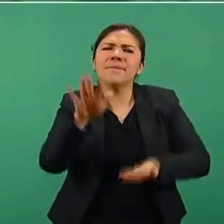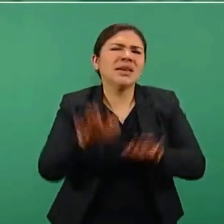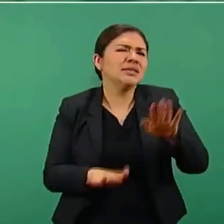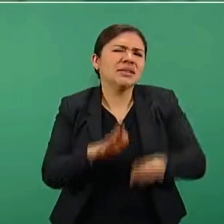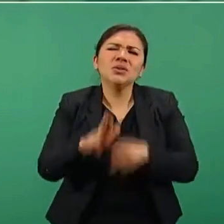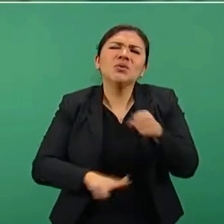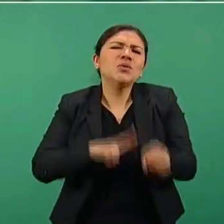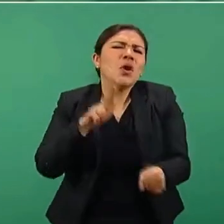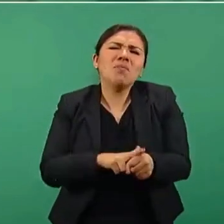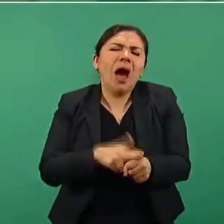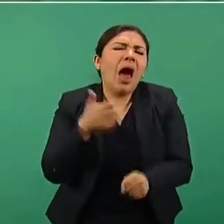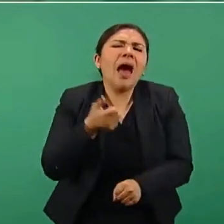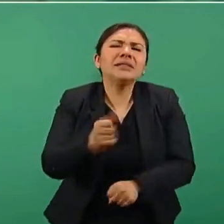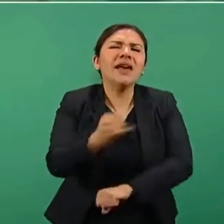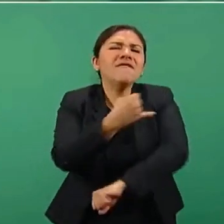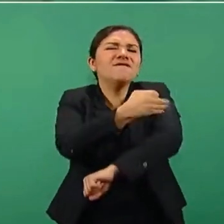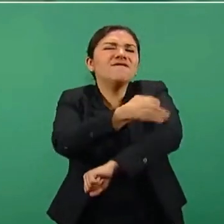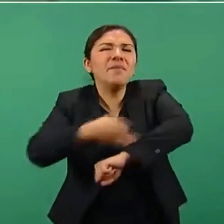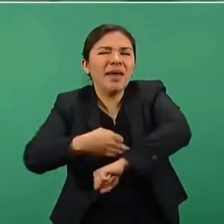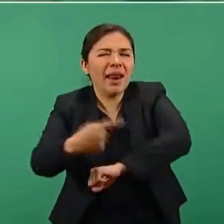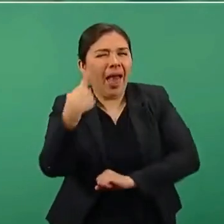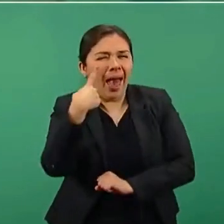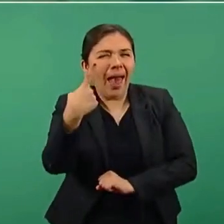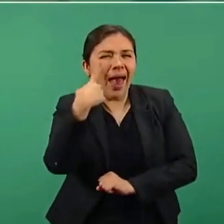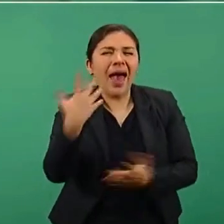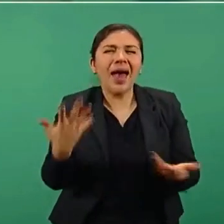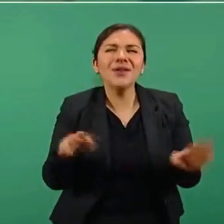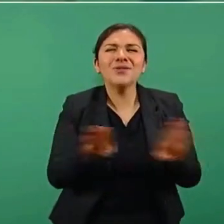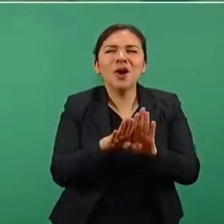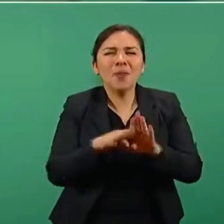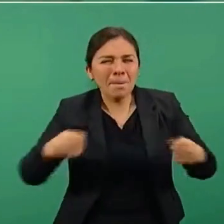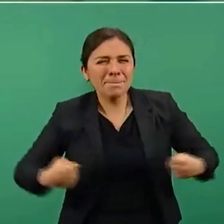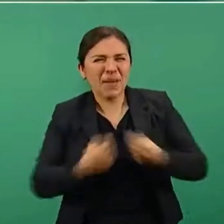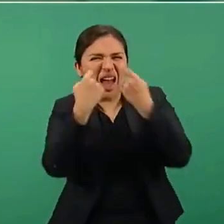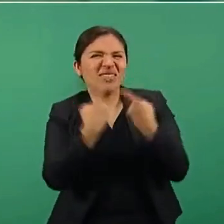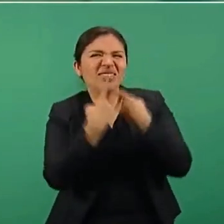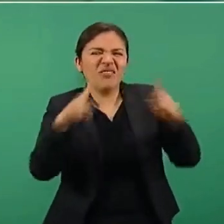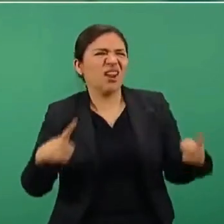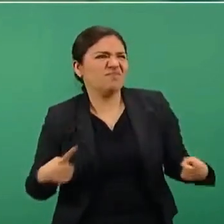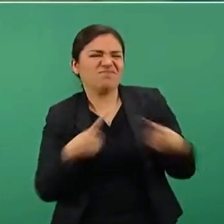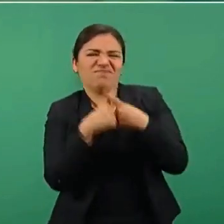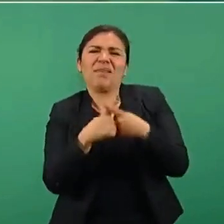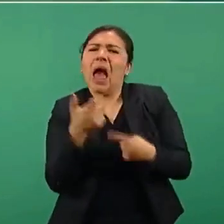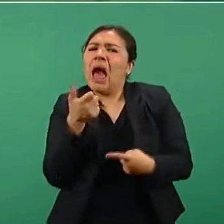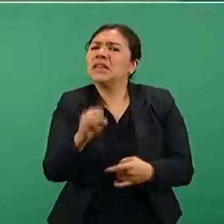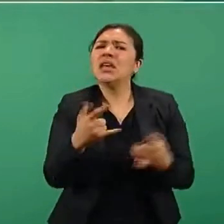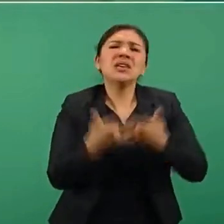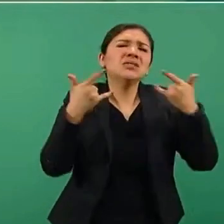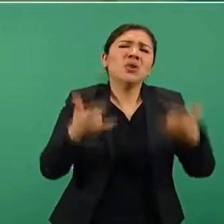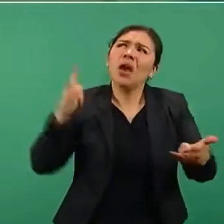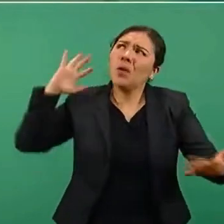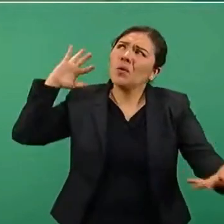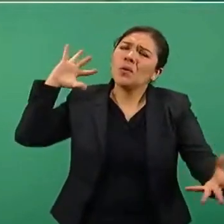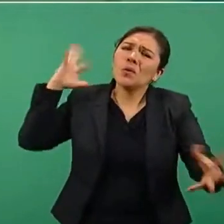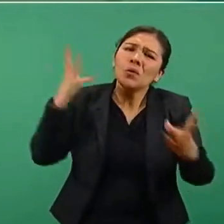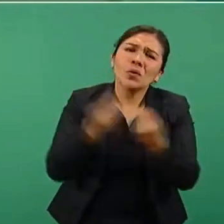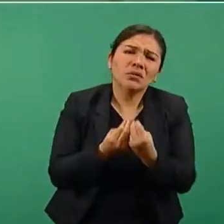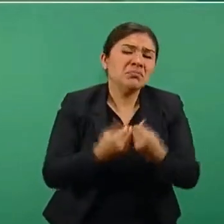en todas las familias, hay diferencias y históricamente las hemos tenido,